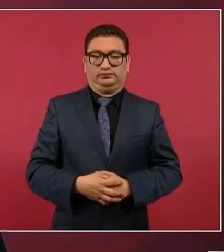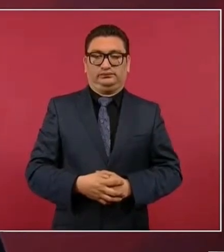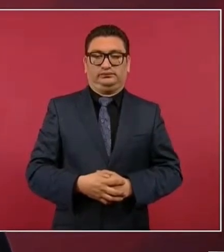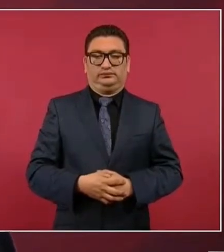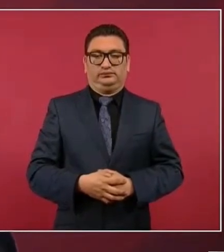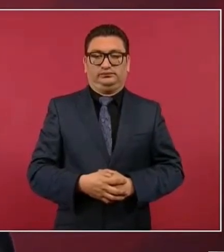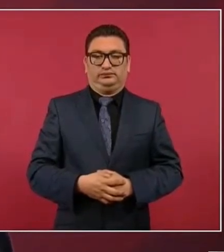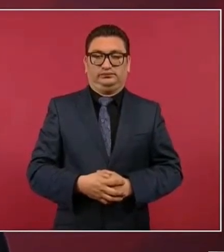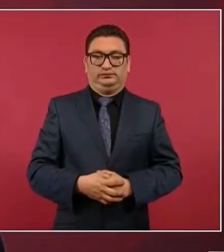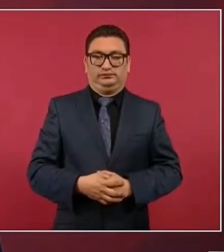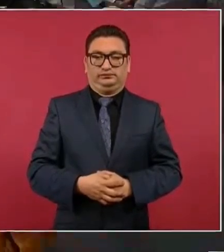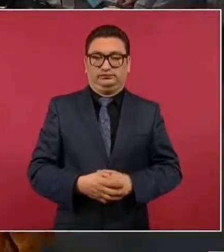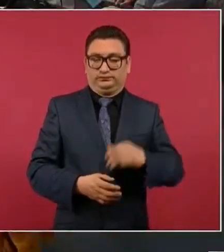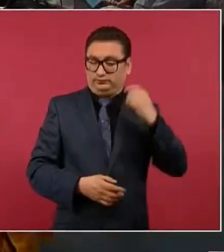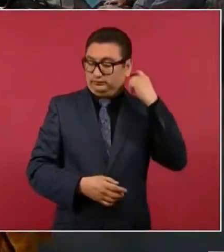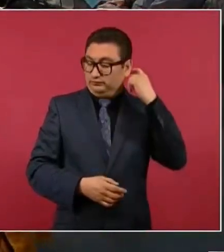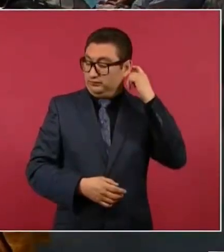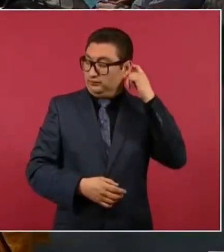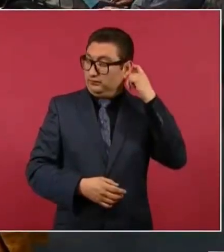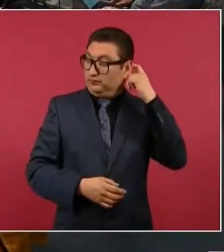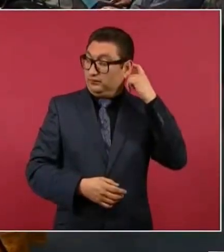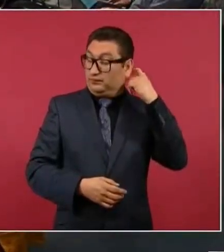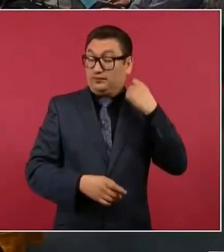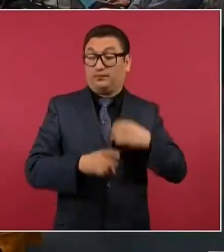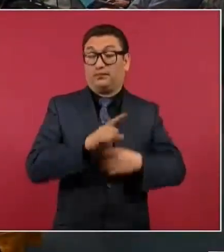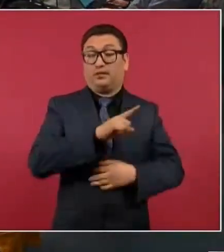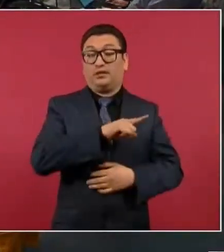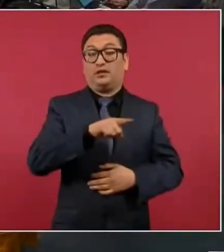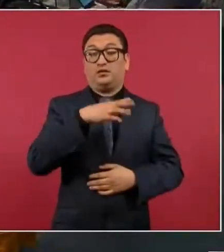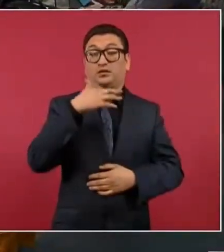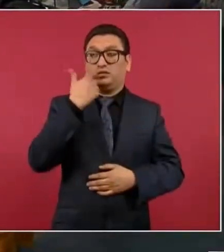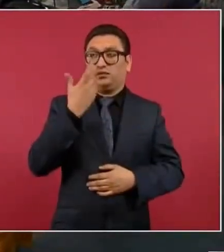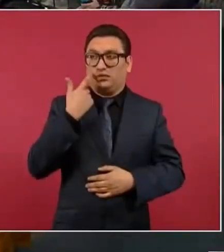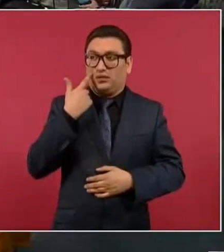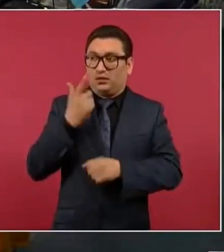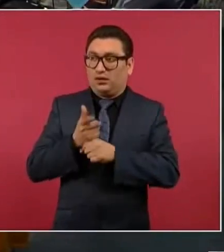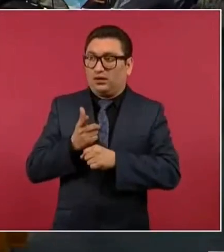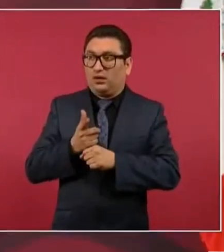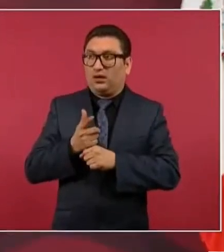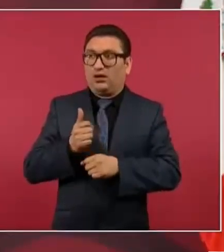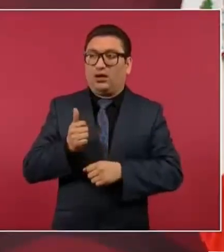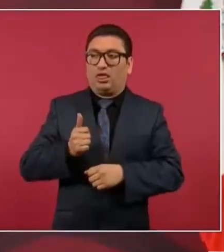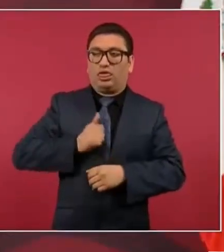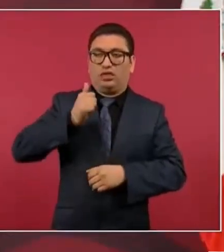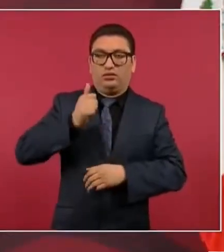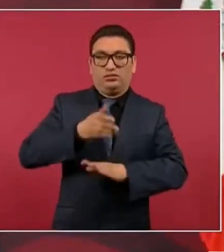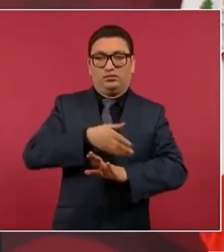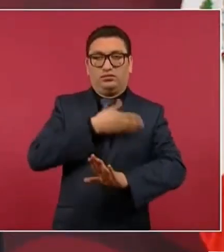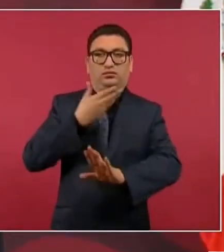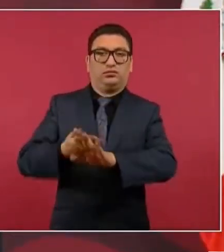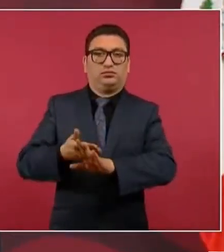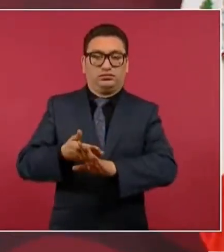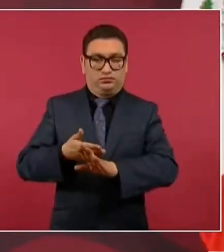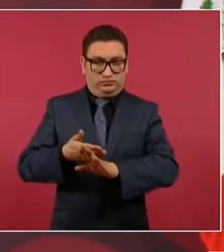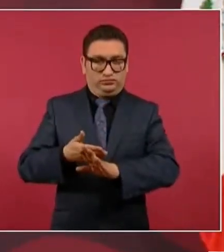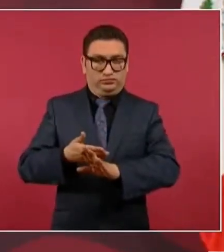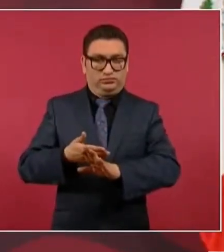Entonces, vieron la posibilidad de lanzarse en contra